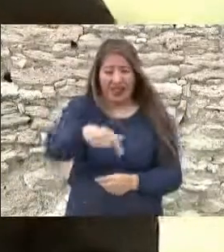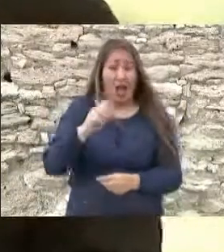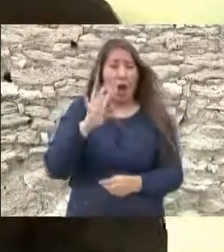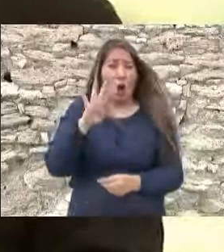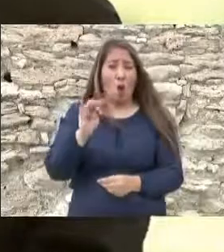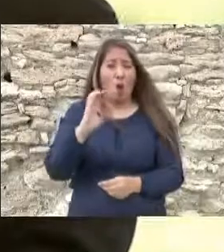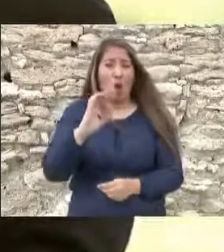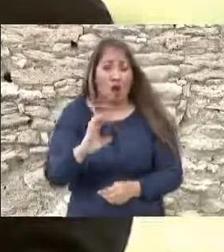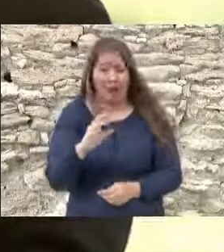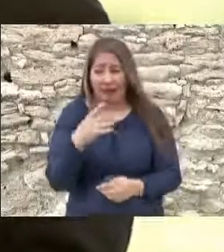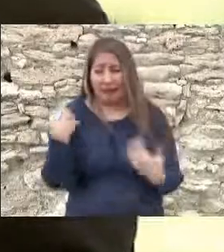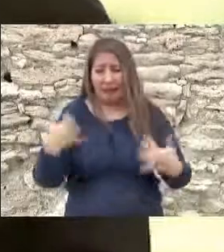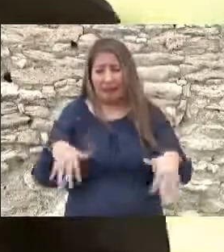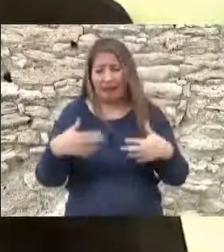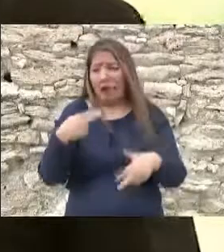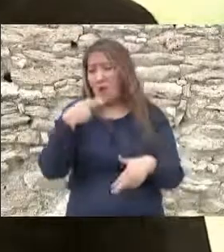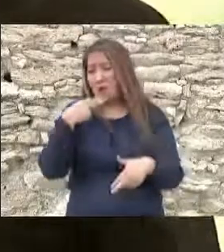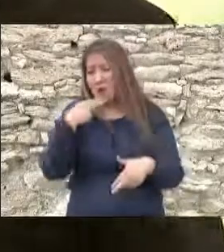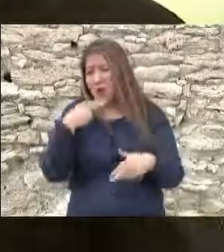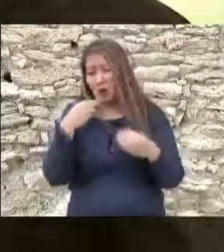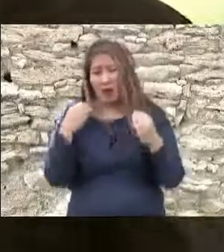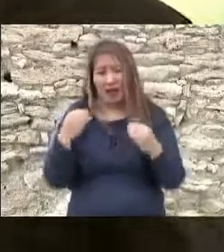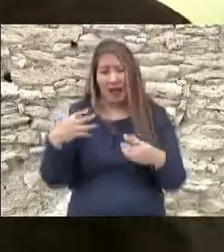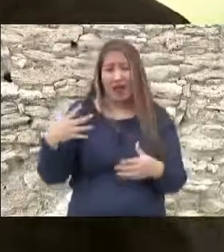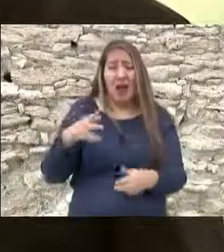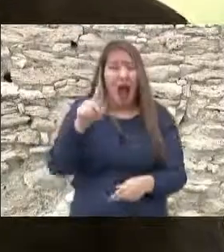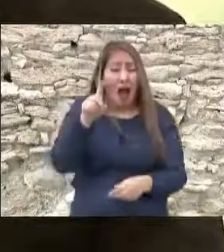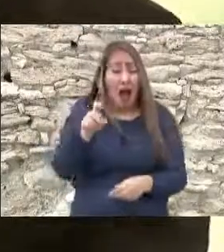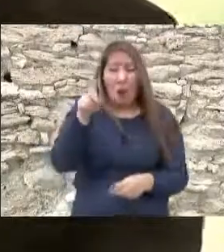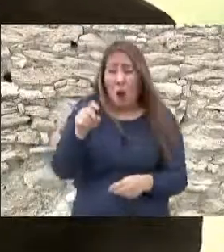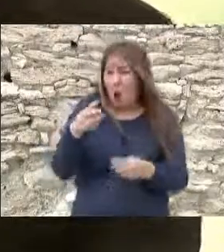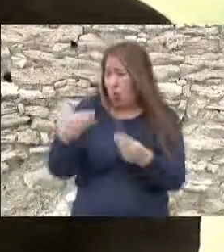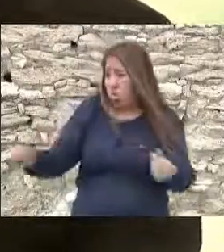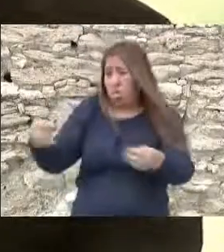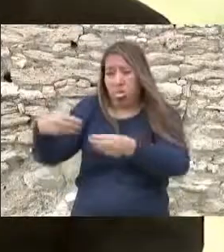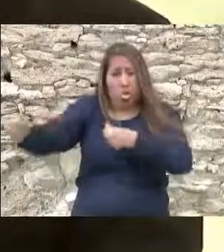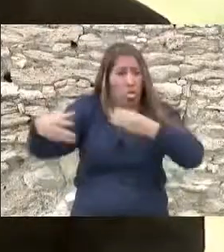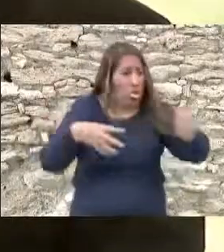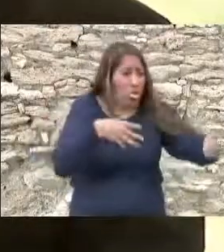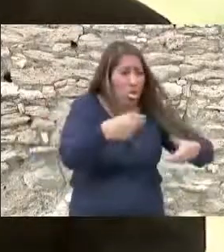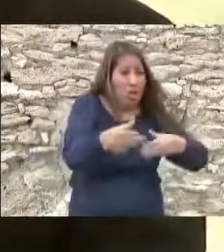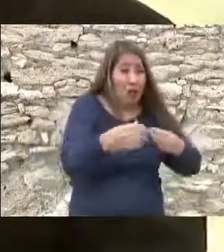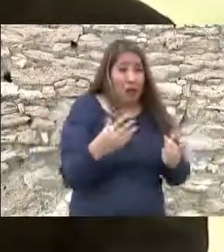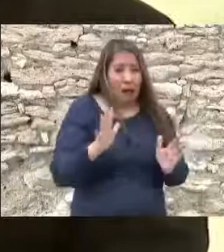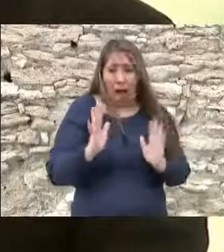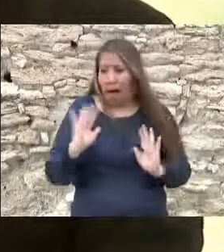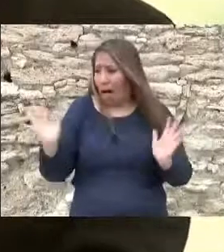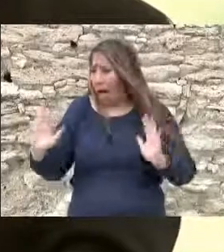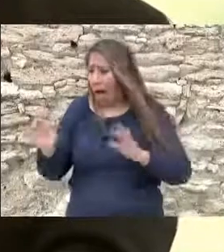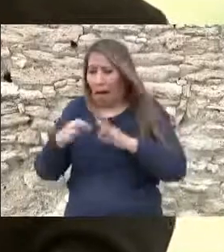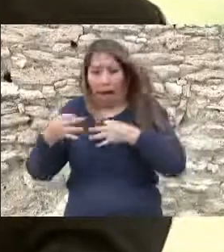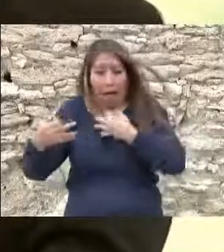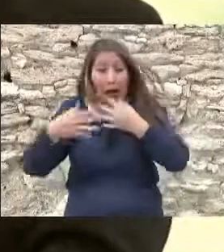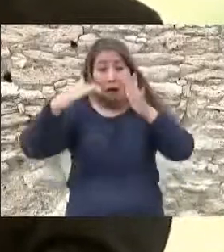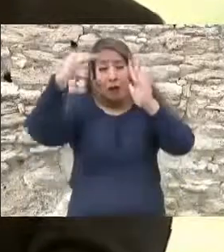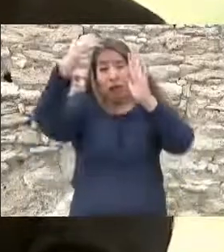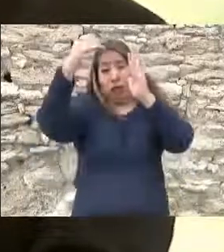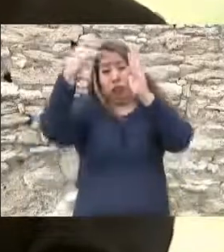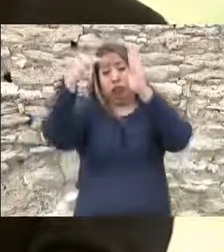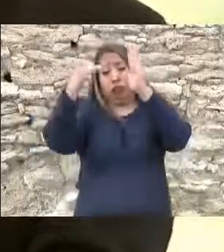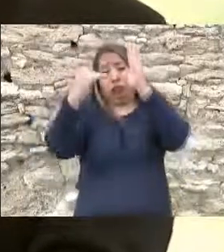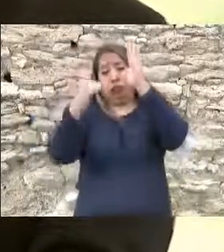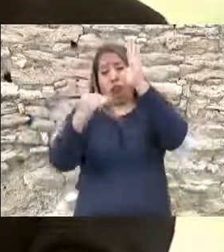Cuatrociénegas debido al uso ineficiente del agua. Observamos en forma alarmante la disminución de los